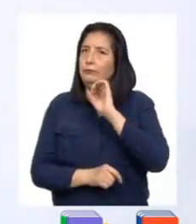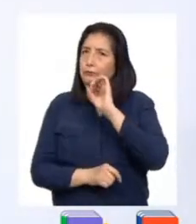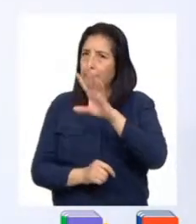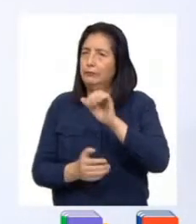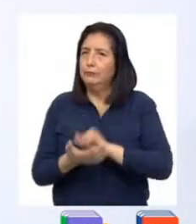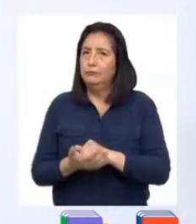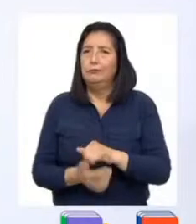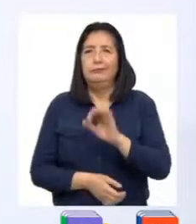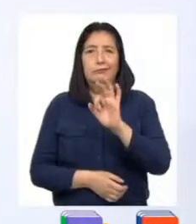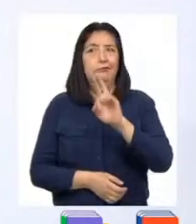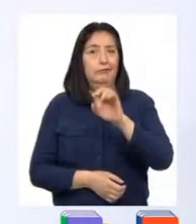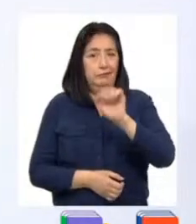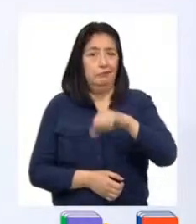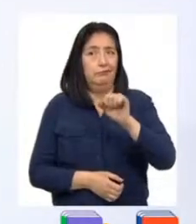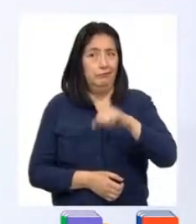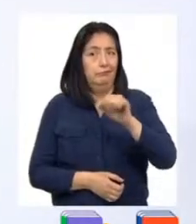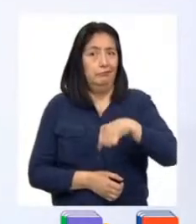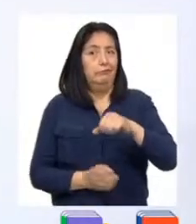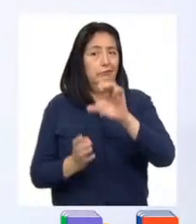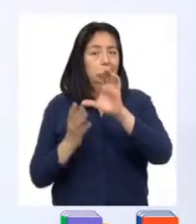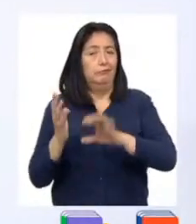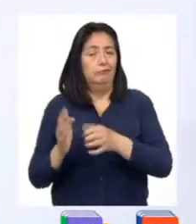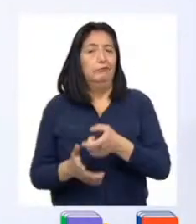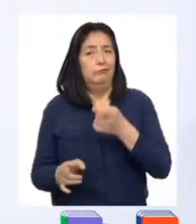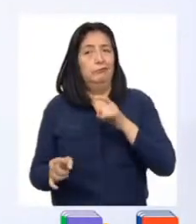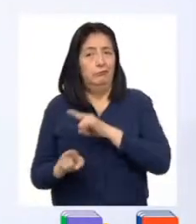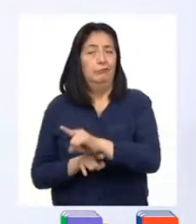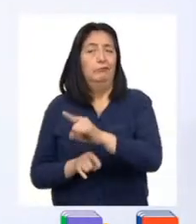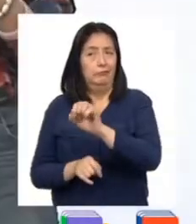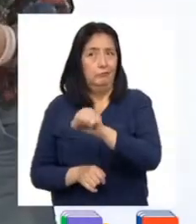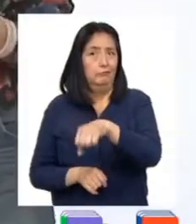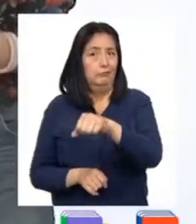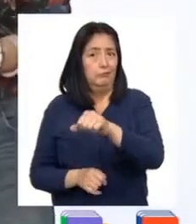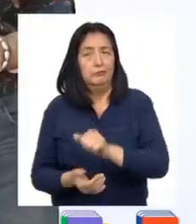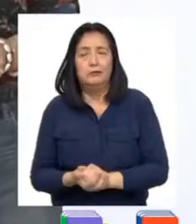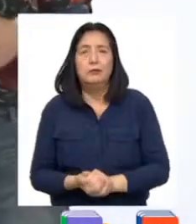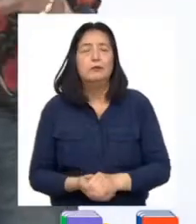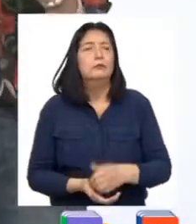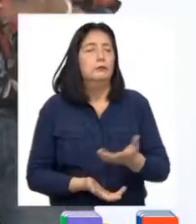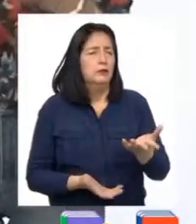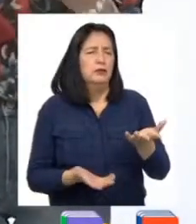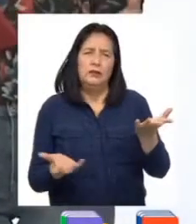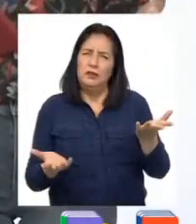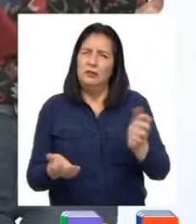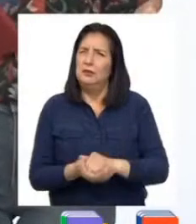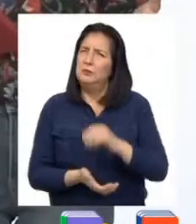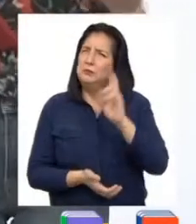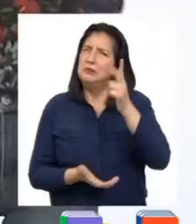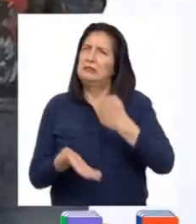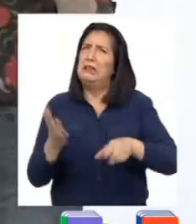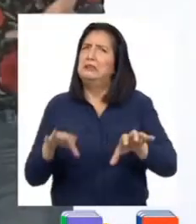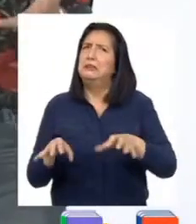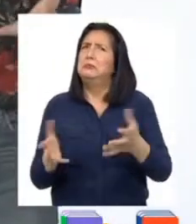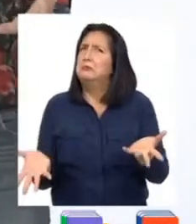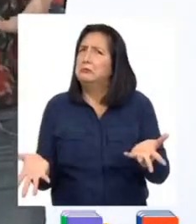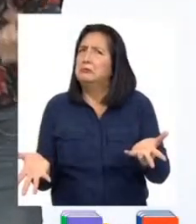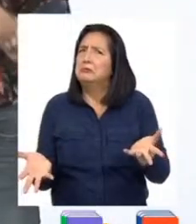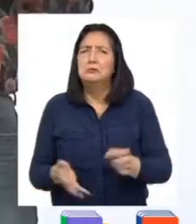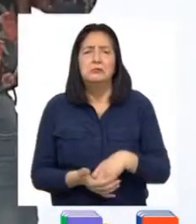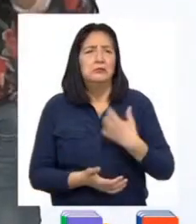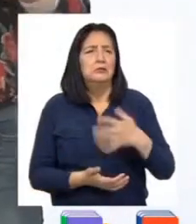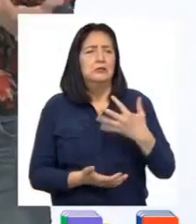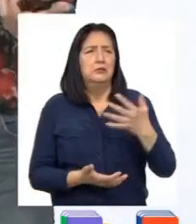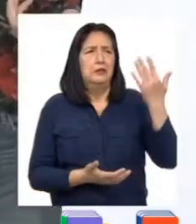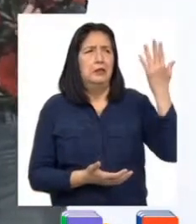caso de Franco cumple con las características de acoso escolar o bullying. Ahora, profe, ¿qué podemos hacer? En base a lo que hemos